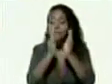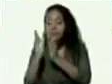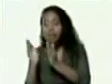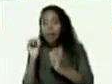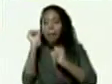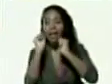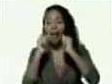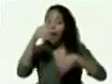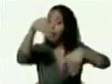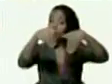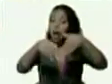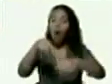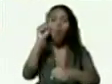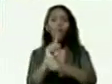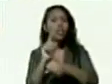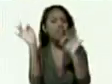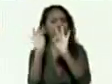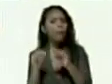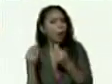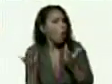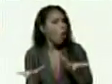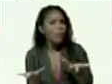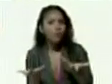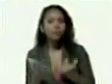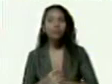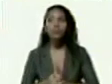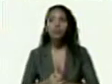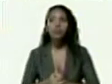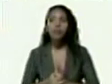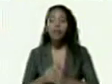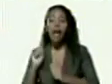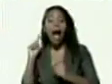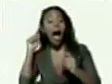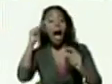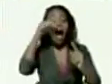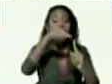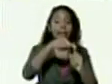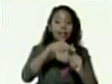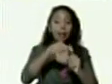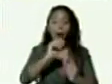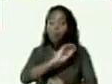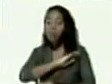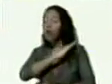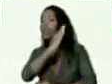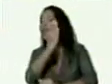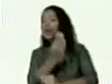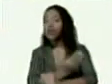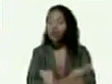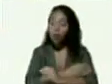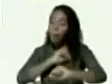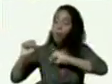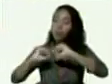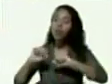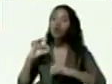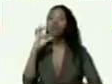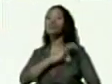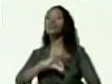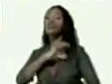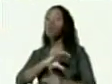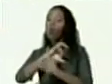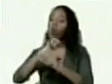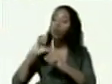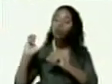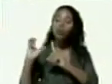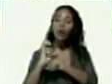únicamente hacia un poderoso movimiento sociocultural y